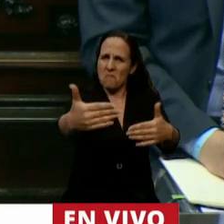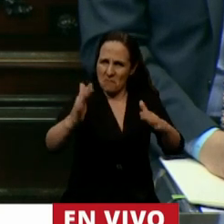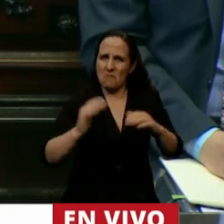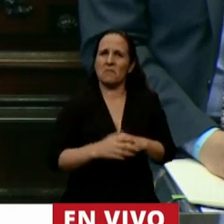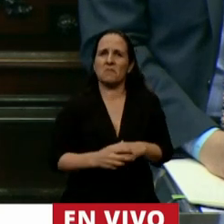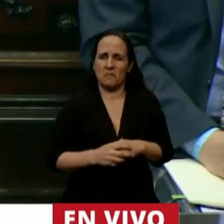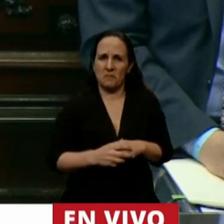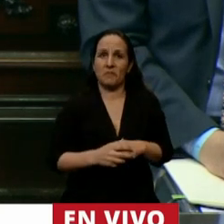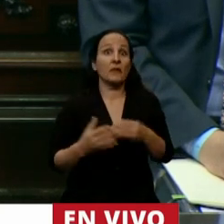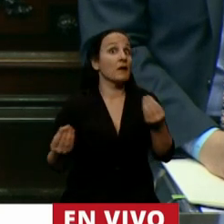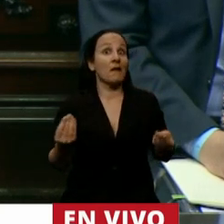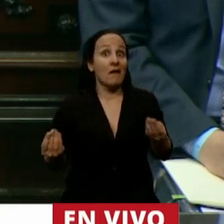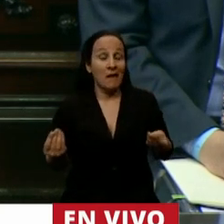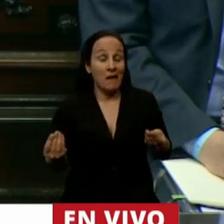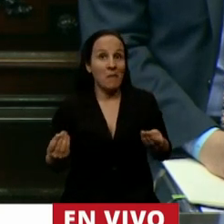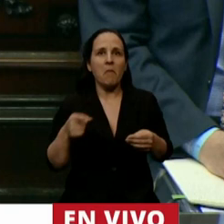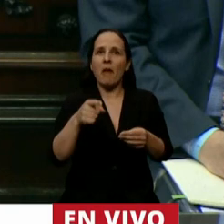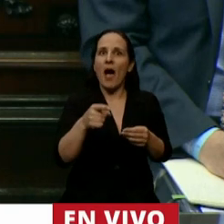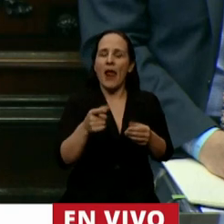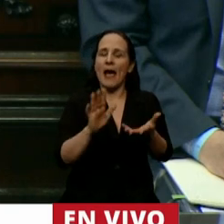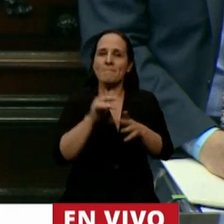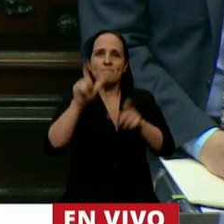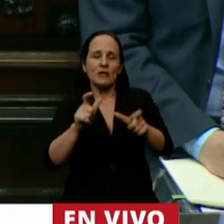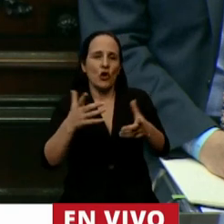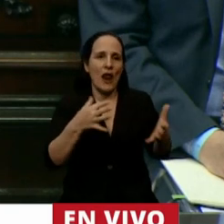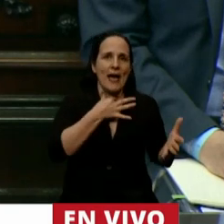herramientas de política pública para aliviar esta carga